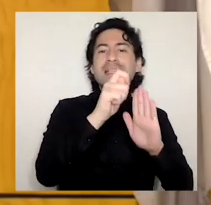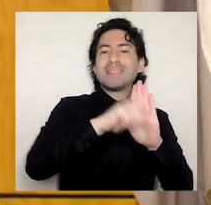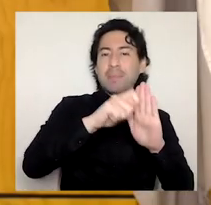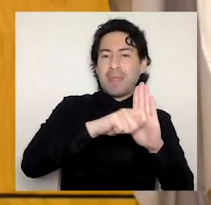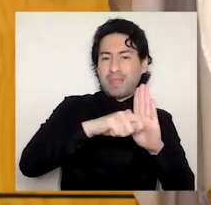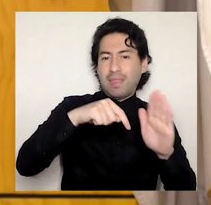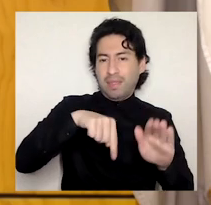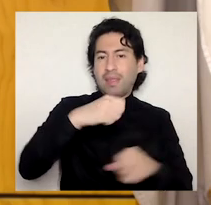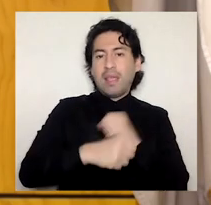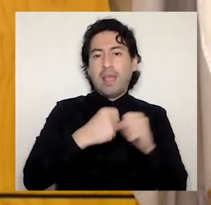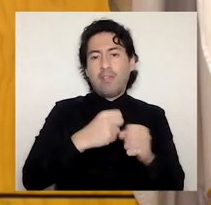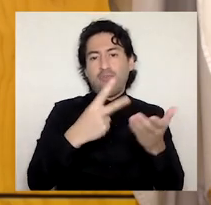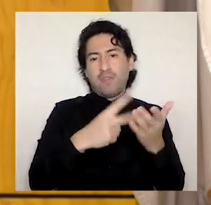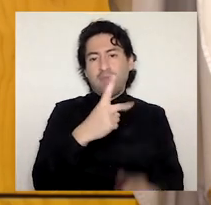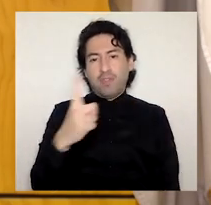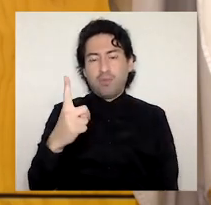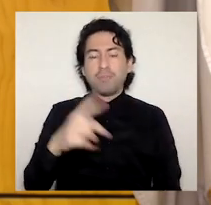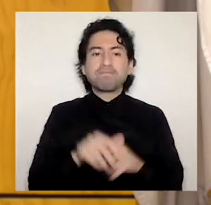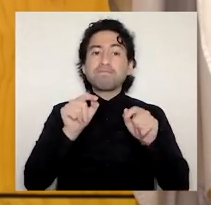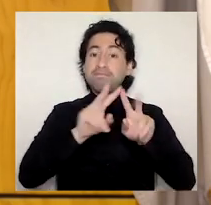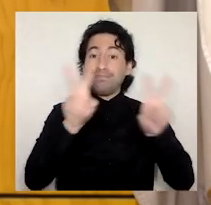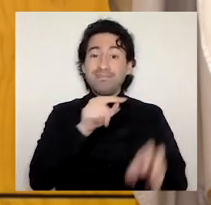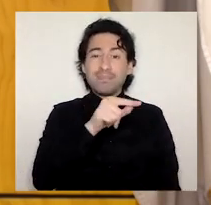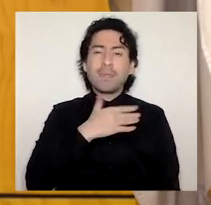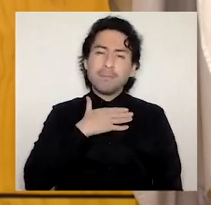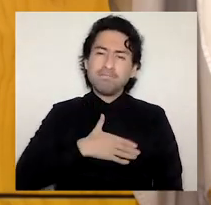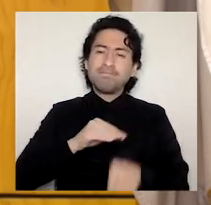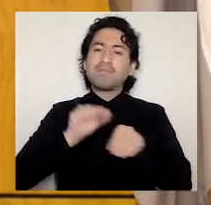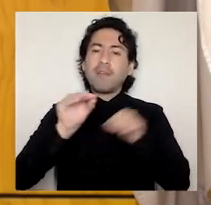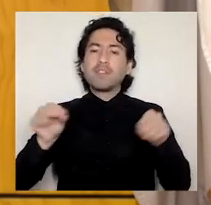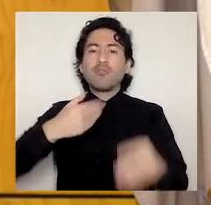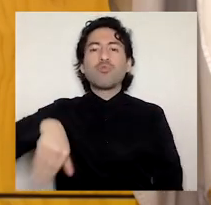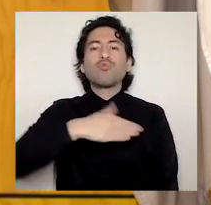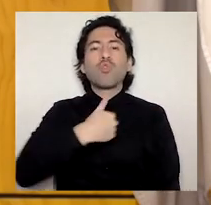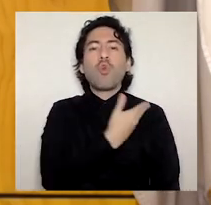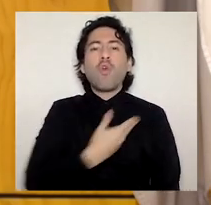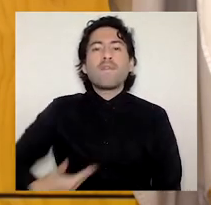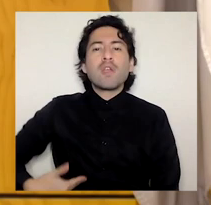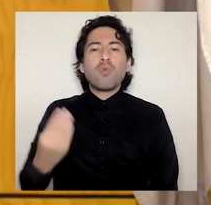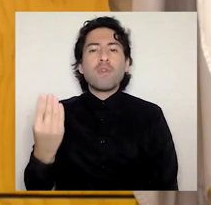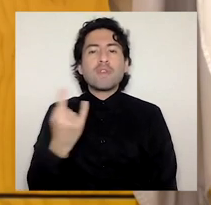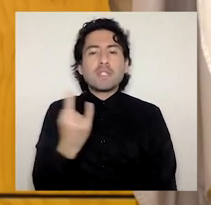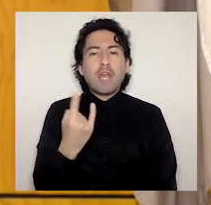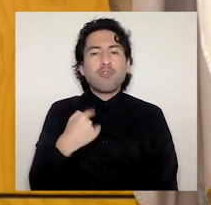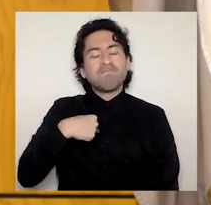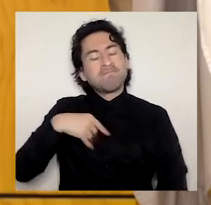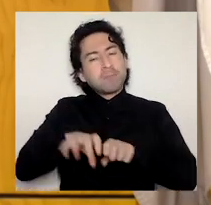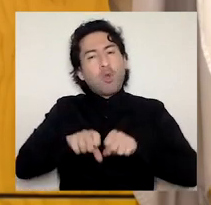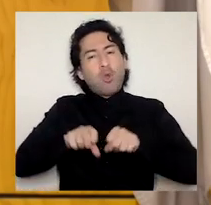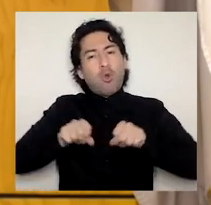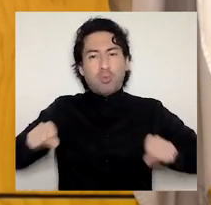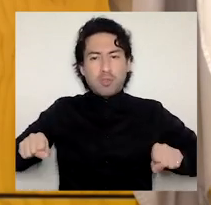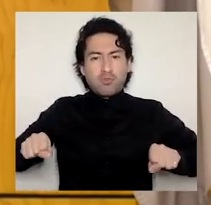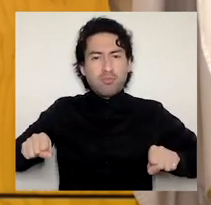que como gobierno universitario nuestro compromiso desde el inicio de la pandemia ha sido cuidar y